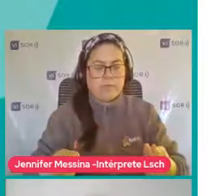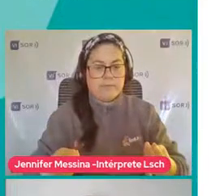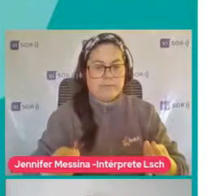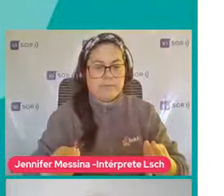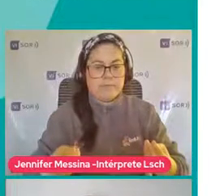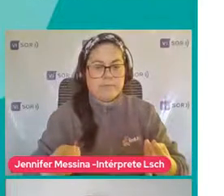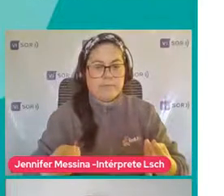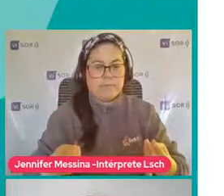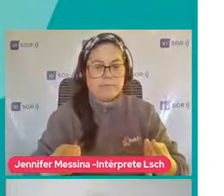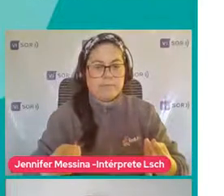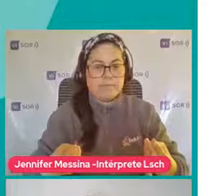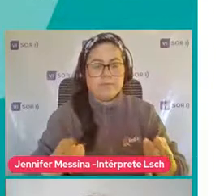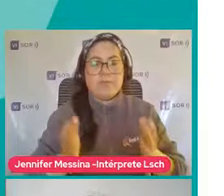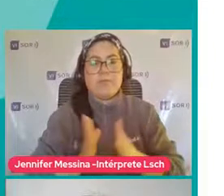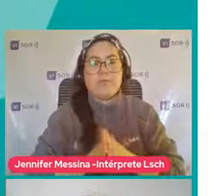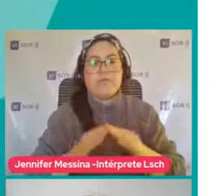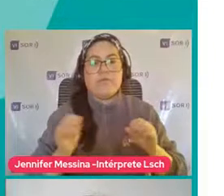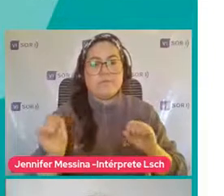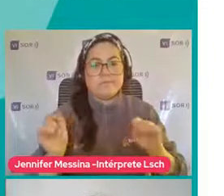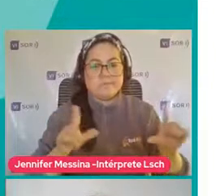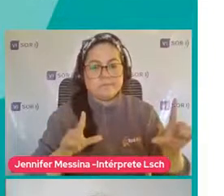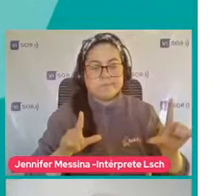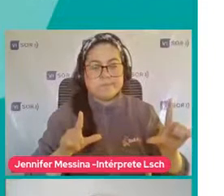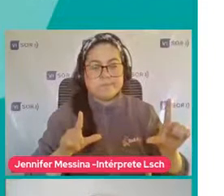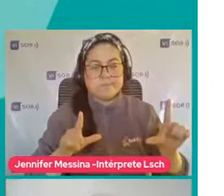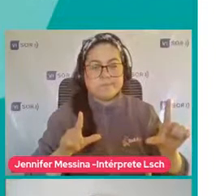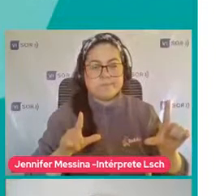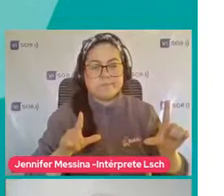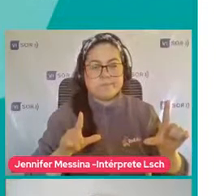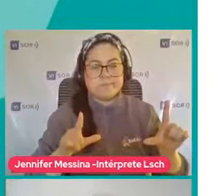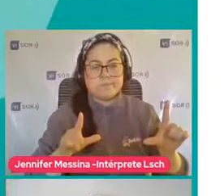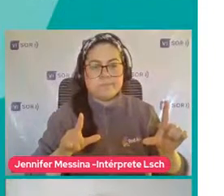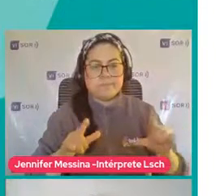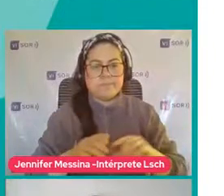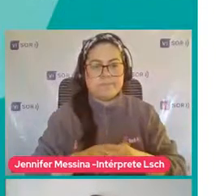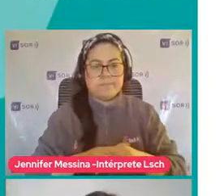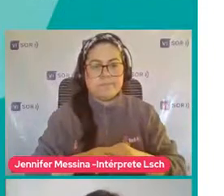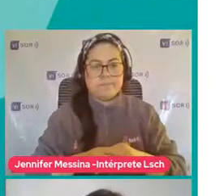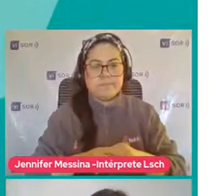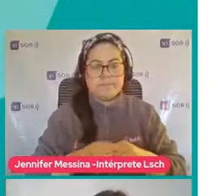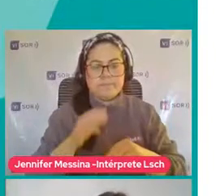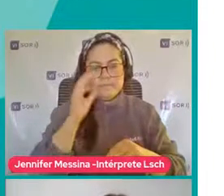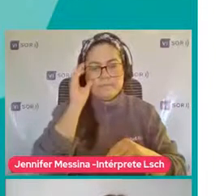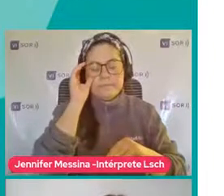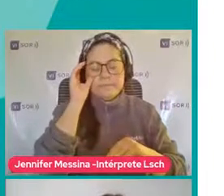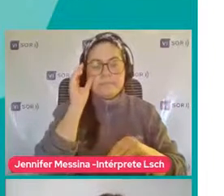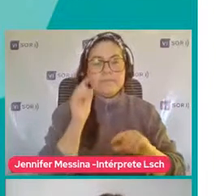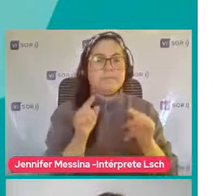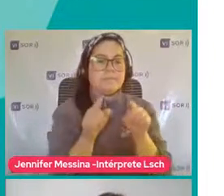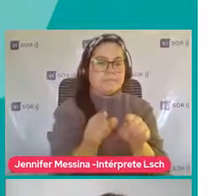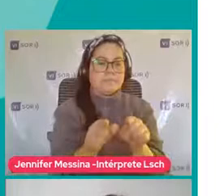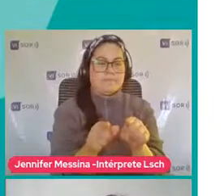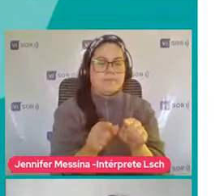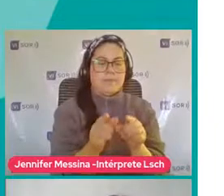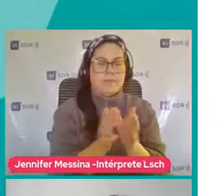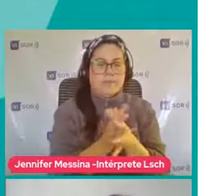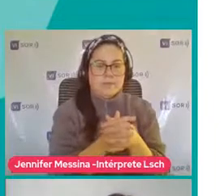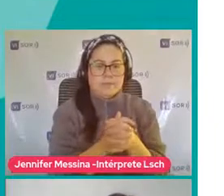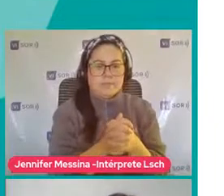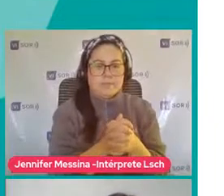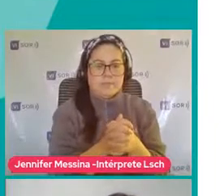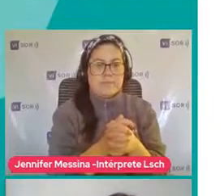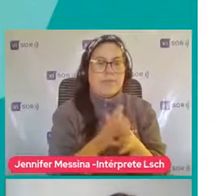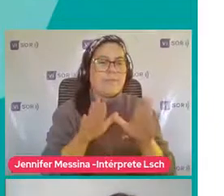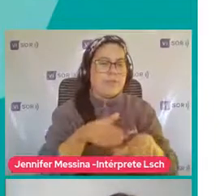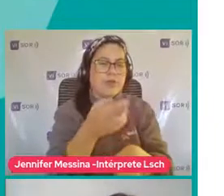No sé si puedes pasar La diapositiva Tenemos que Bueno Ahí le puse de nuevo La importancia De